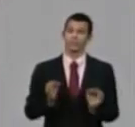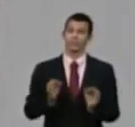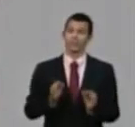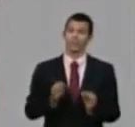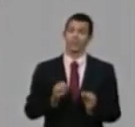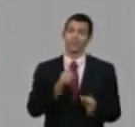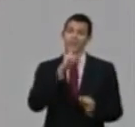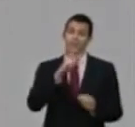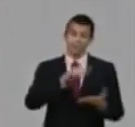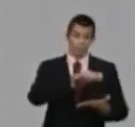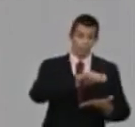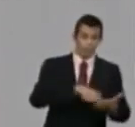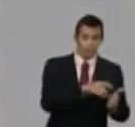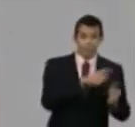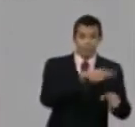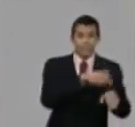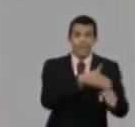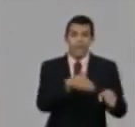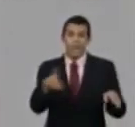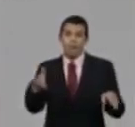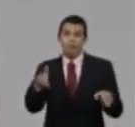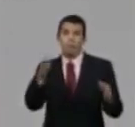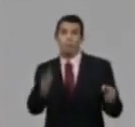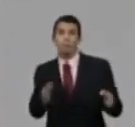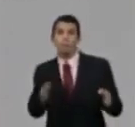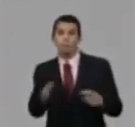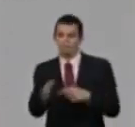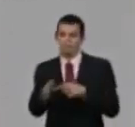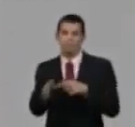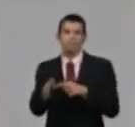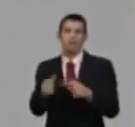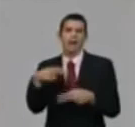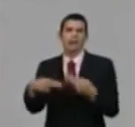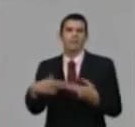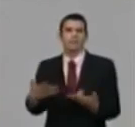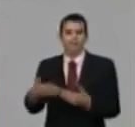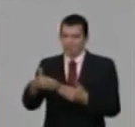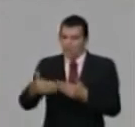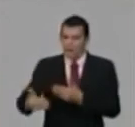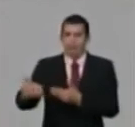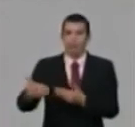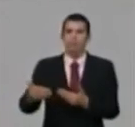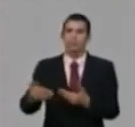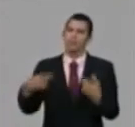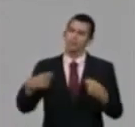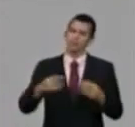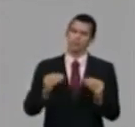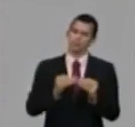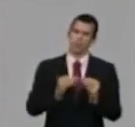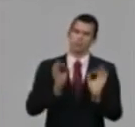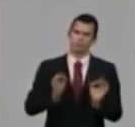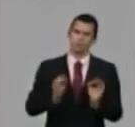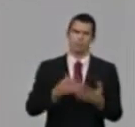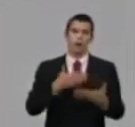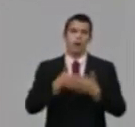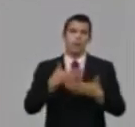ciclo, pero tienen que recibir por el término que resta del ciclo la protección laboral que tienen esas